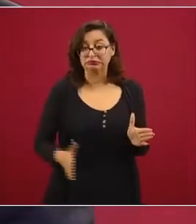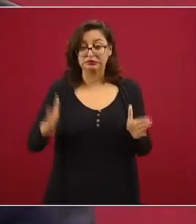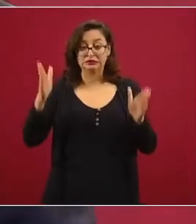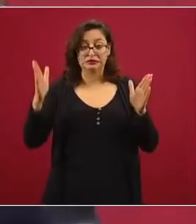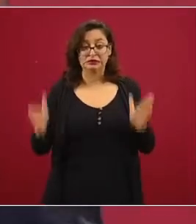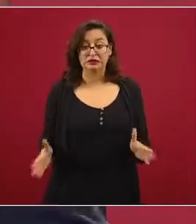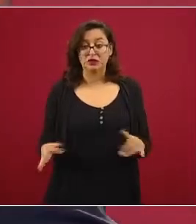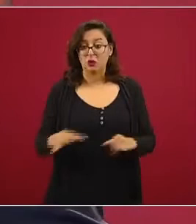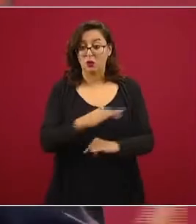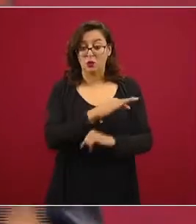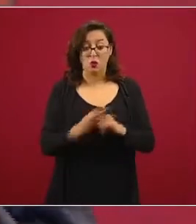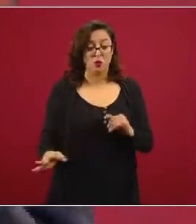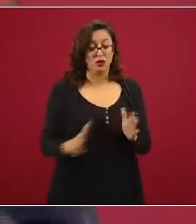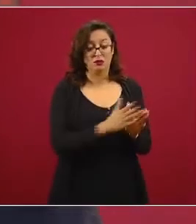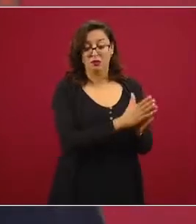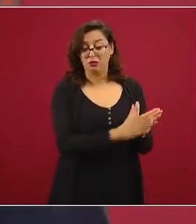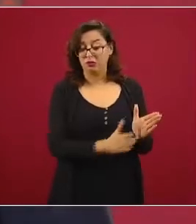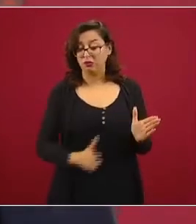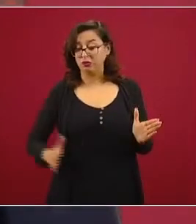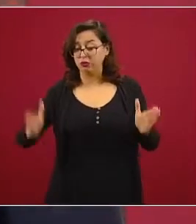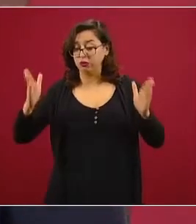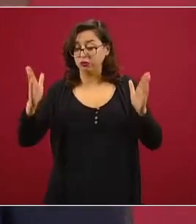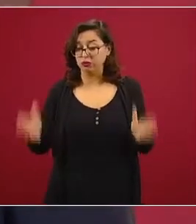que se dedicaron a saquear.